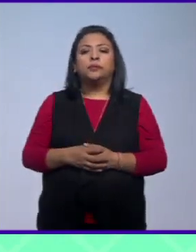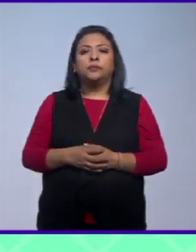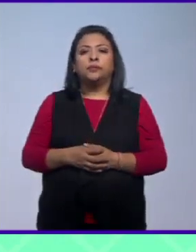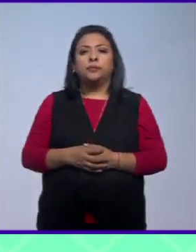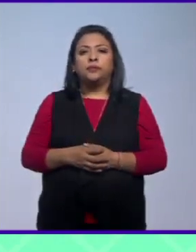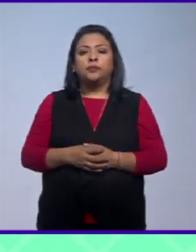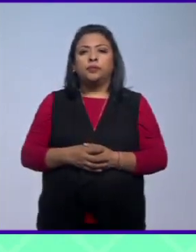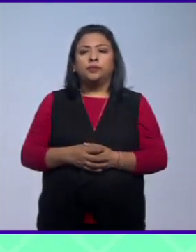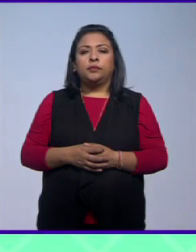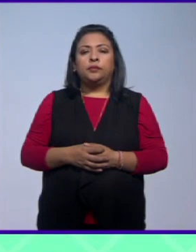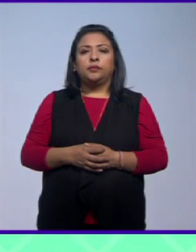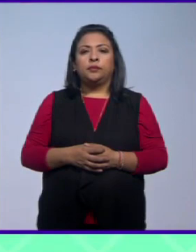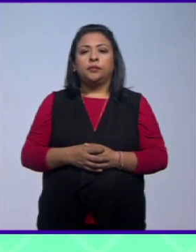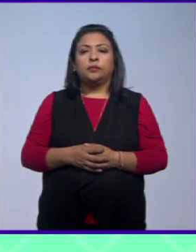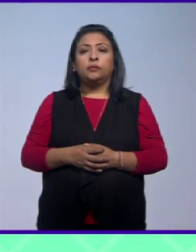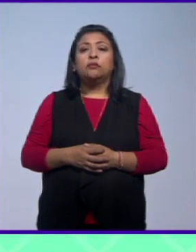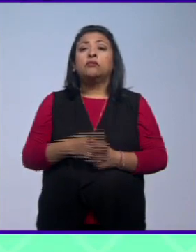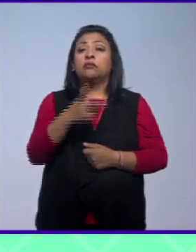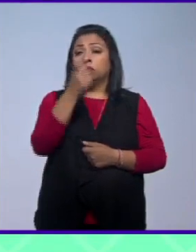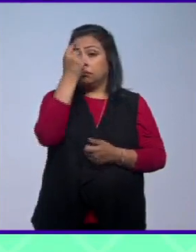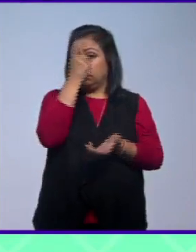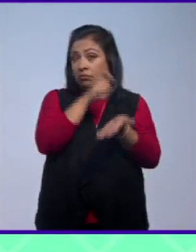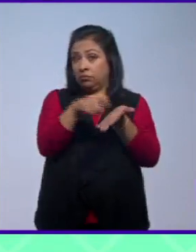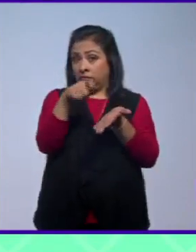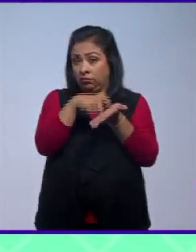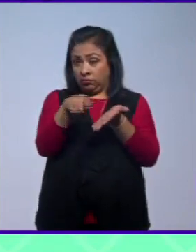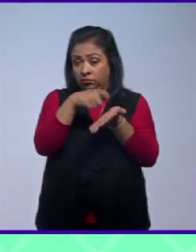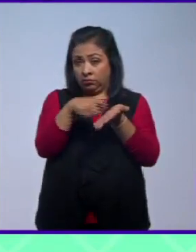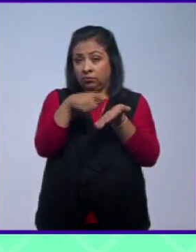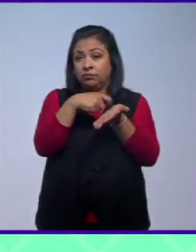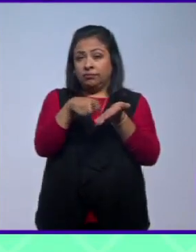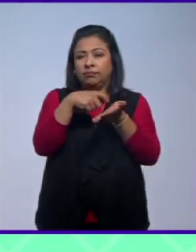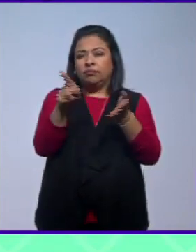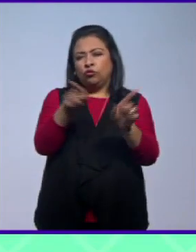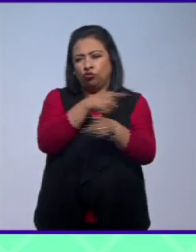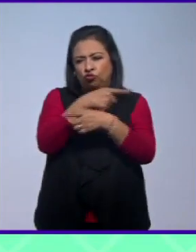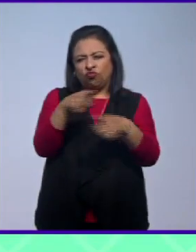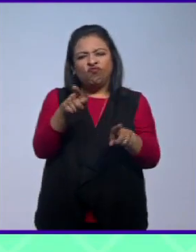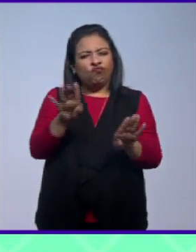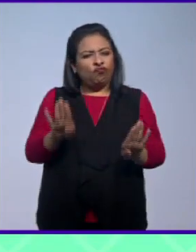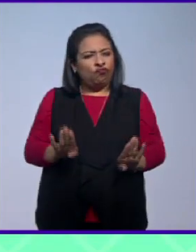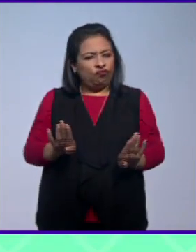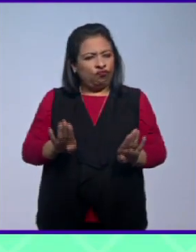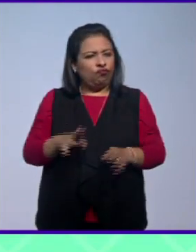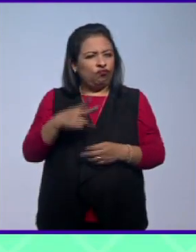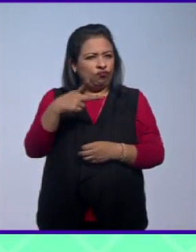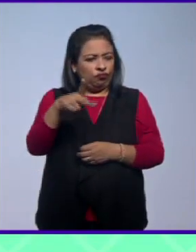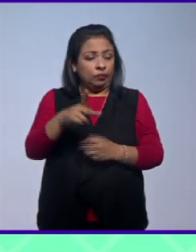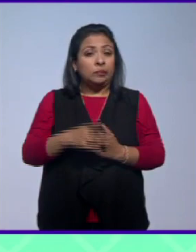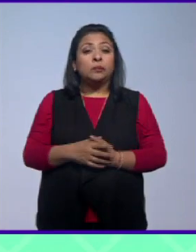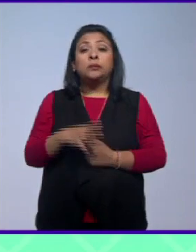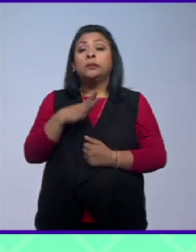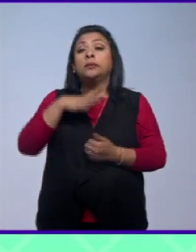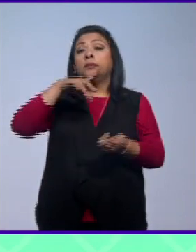y es un compositor muy peculiar porque digamos dentro de lo que